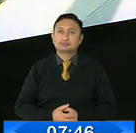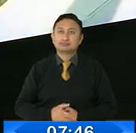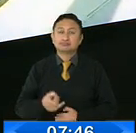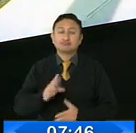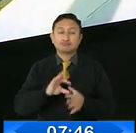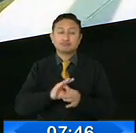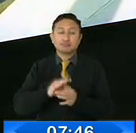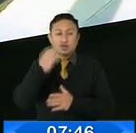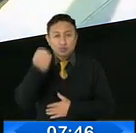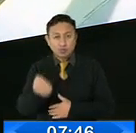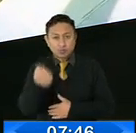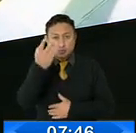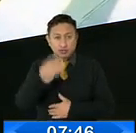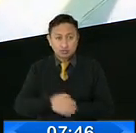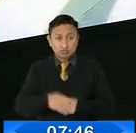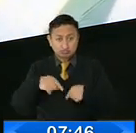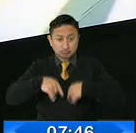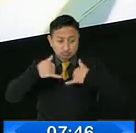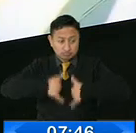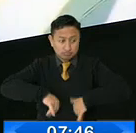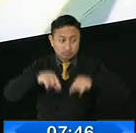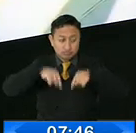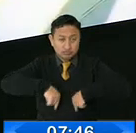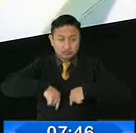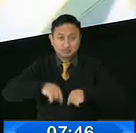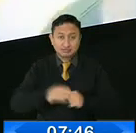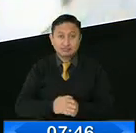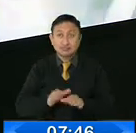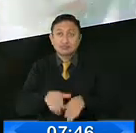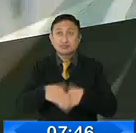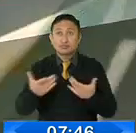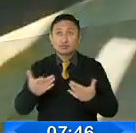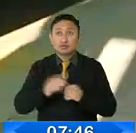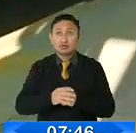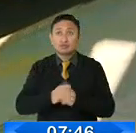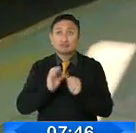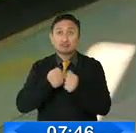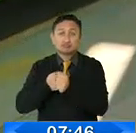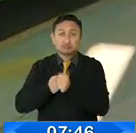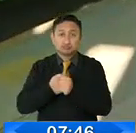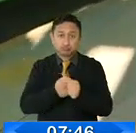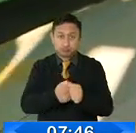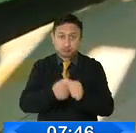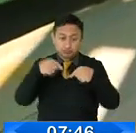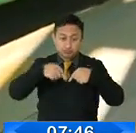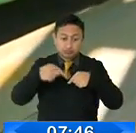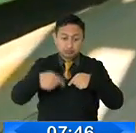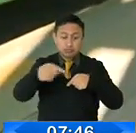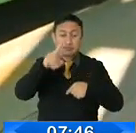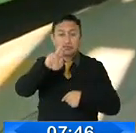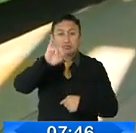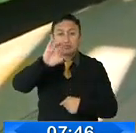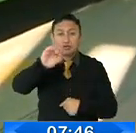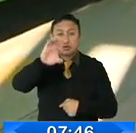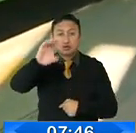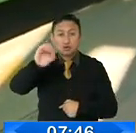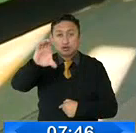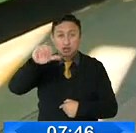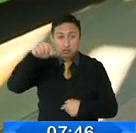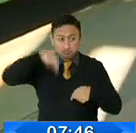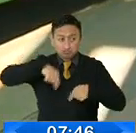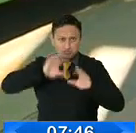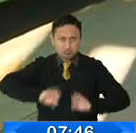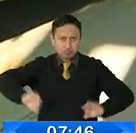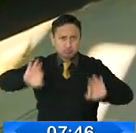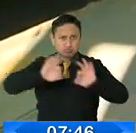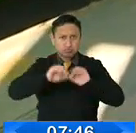Compañeros, buenos días, nosotros continuamos aquí en la micro regional, la estación ubicada en la Río Coca. Importante la información,